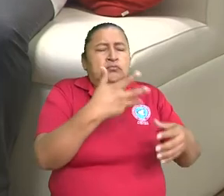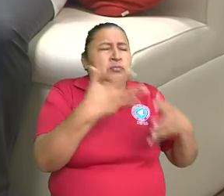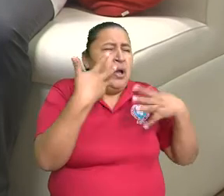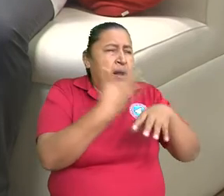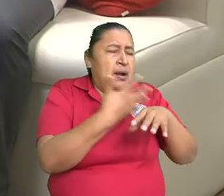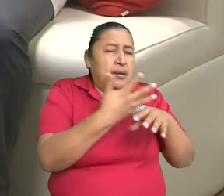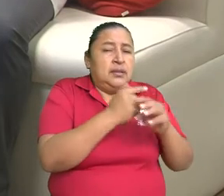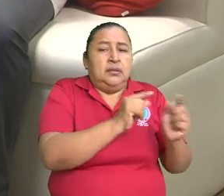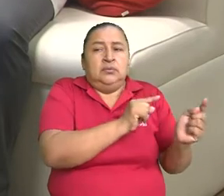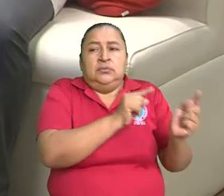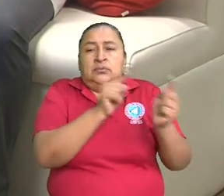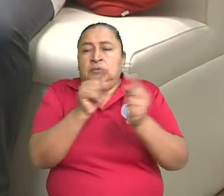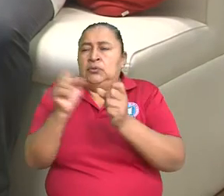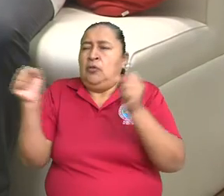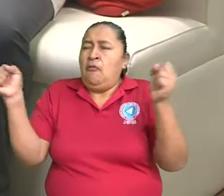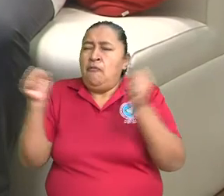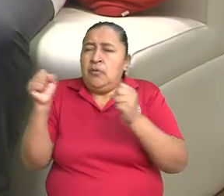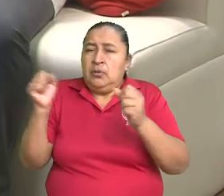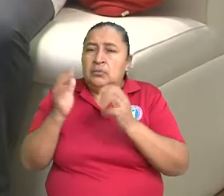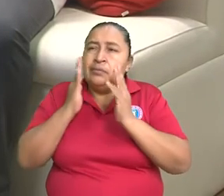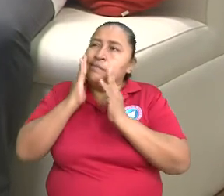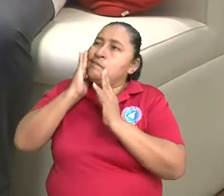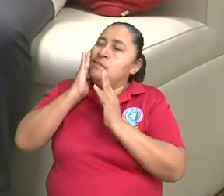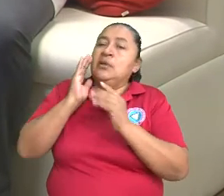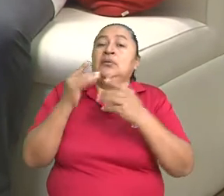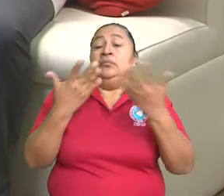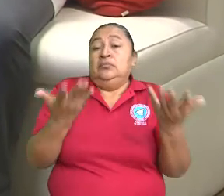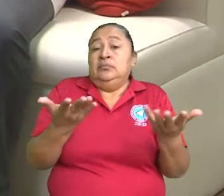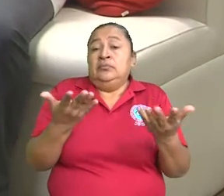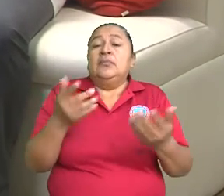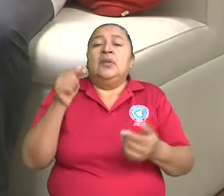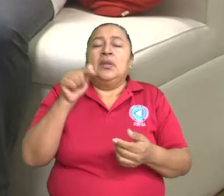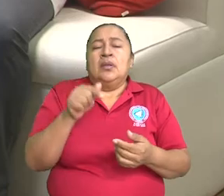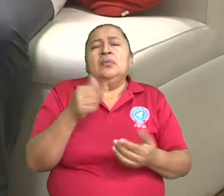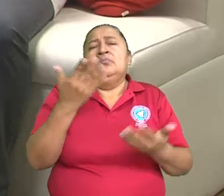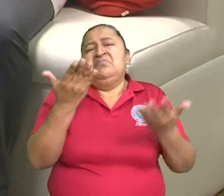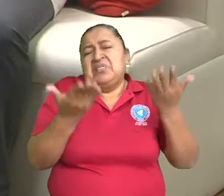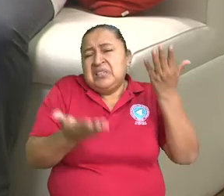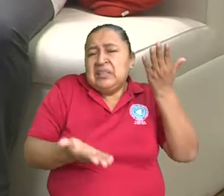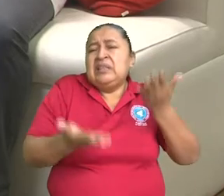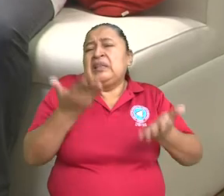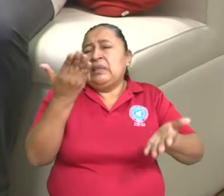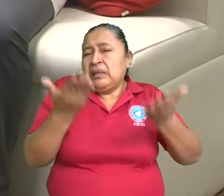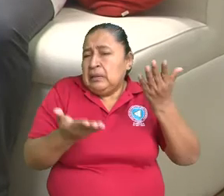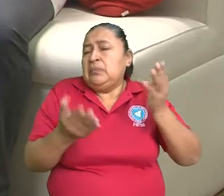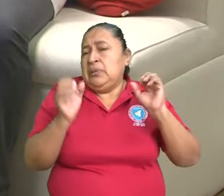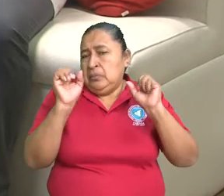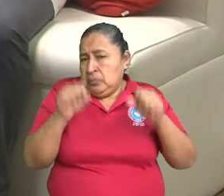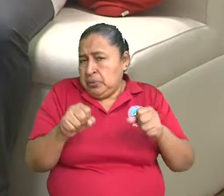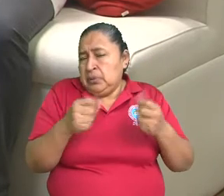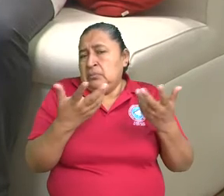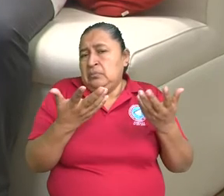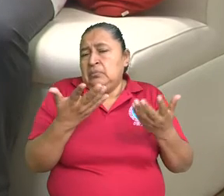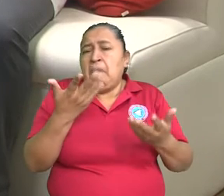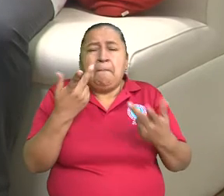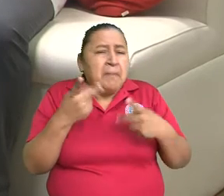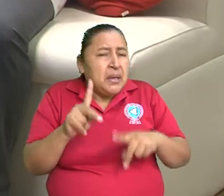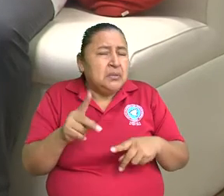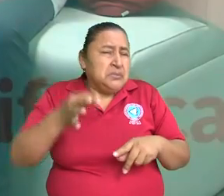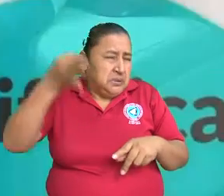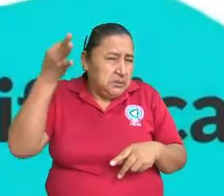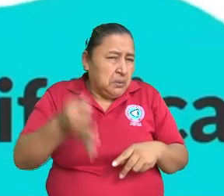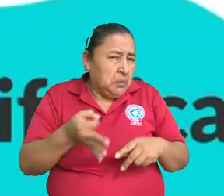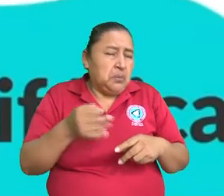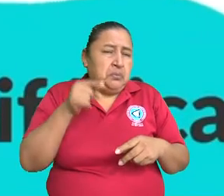de factor de riesgo? Es un factor que puede influenciar a la aparición del mismo. Sin embargo, no es la